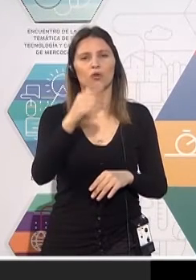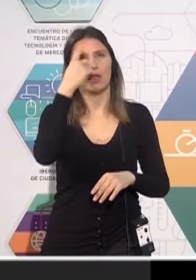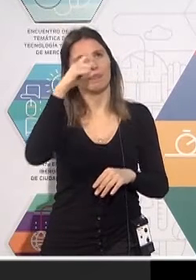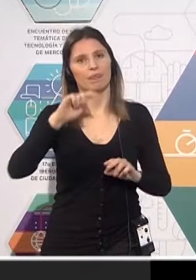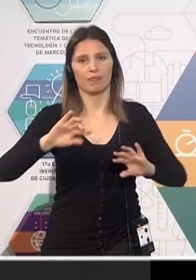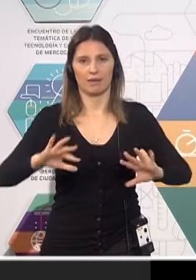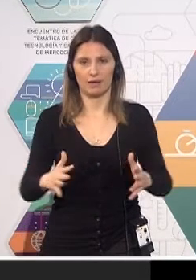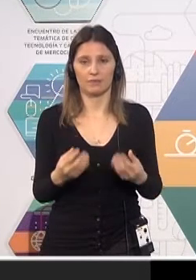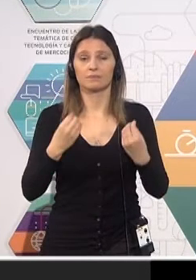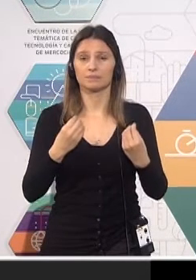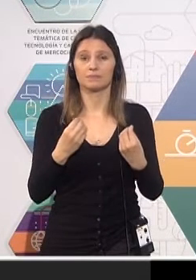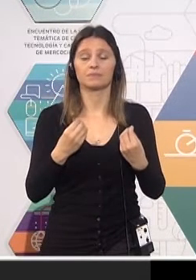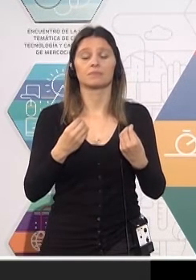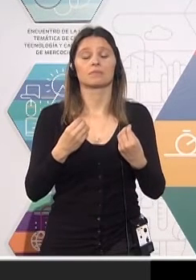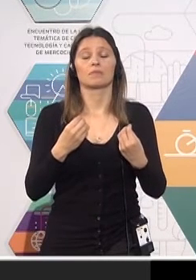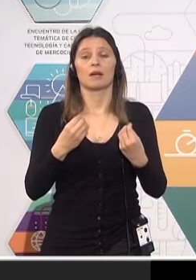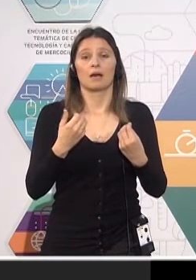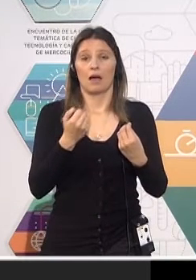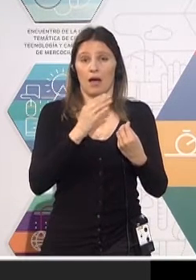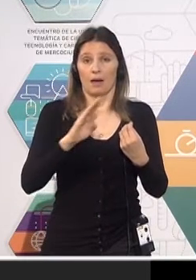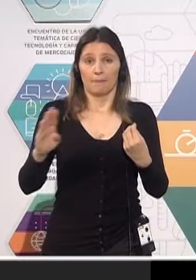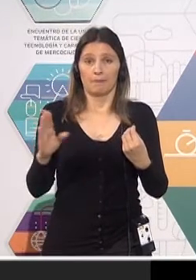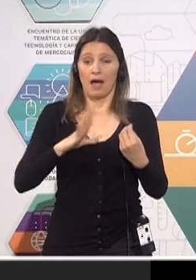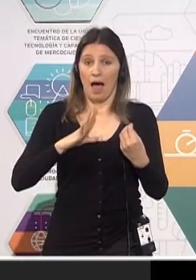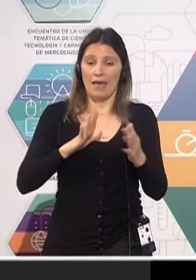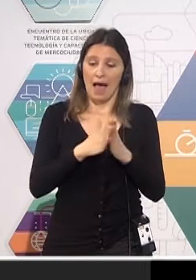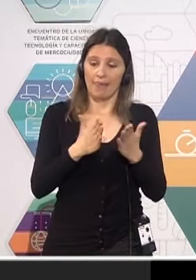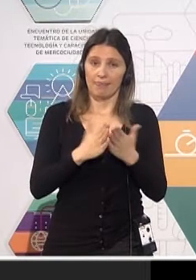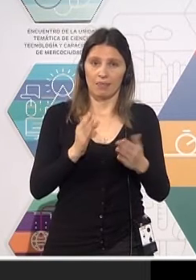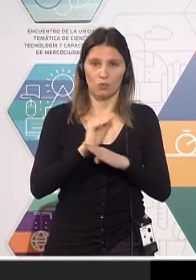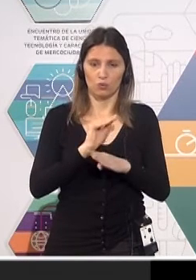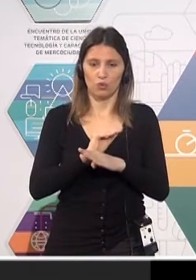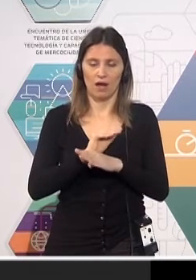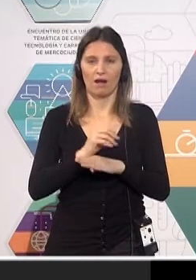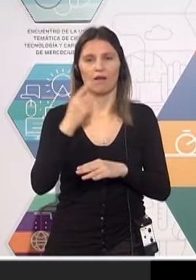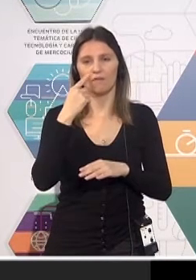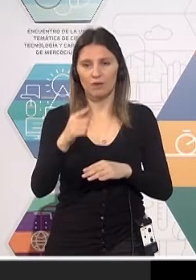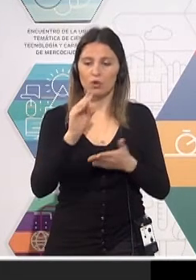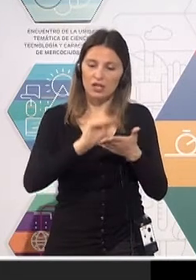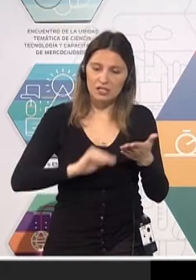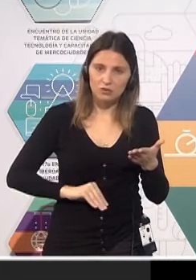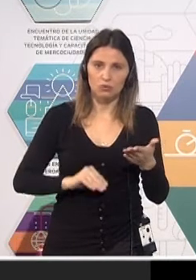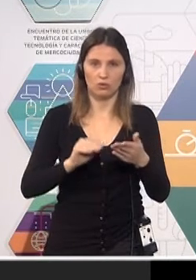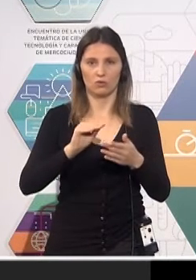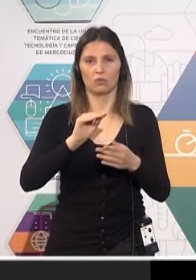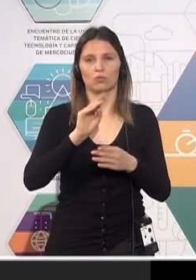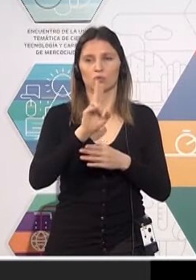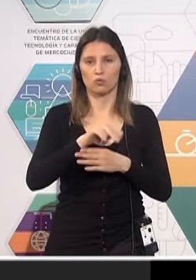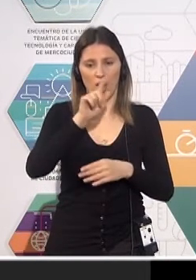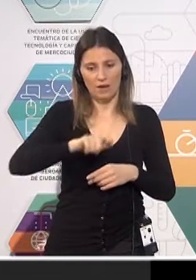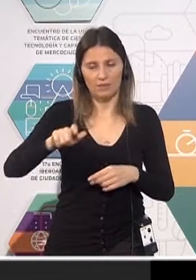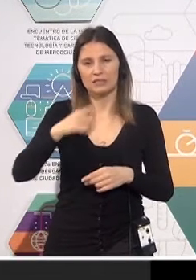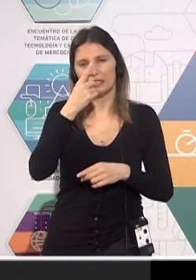la aplicación de aplicaciones? Ahí vemos una agenda cultural, ahí vemos el registro de usuarios. Algo interesante que vamos a